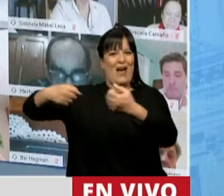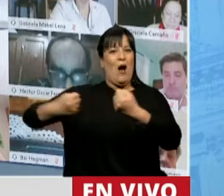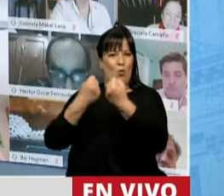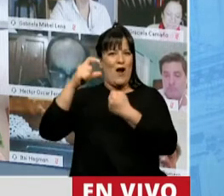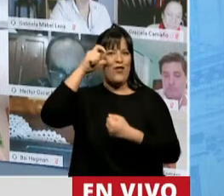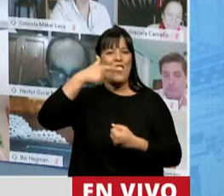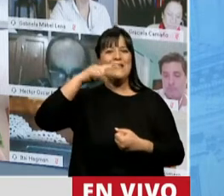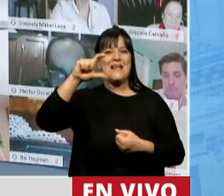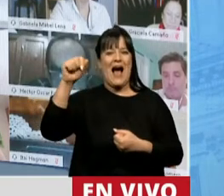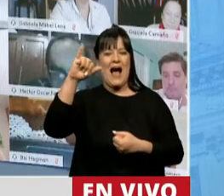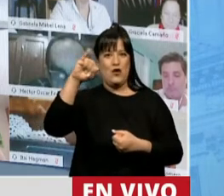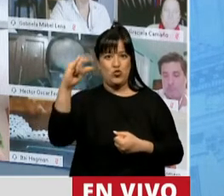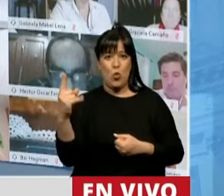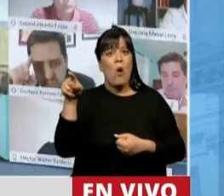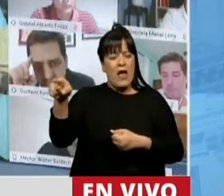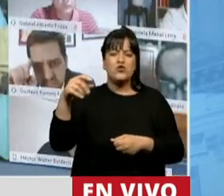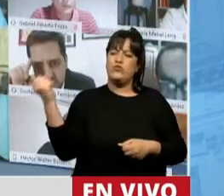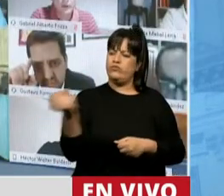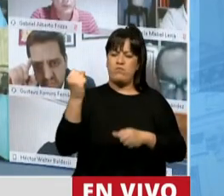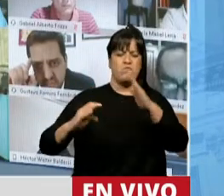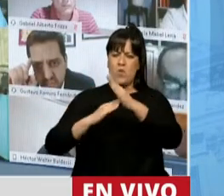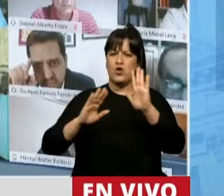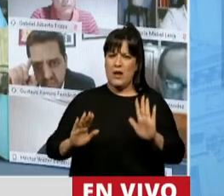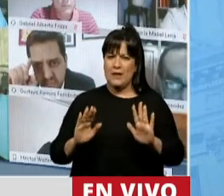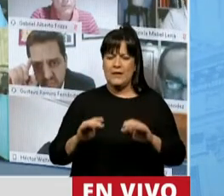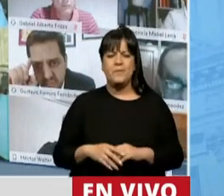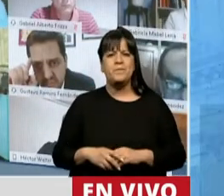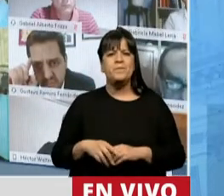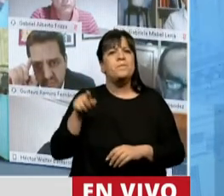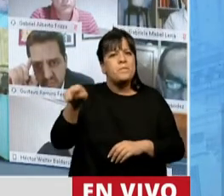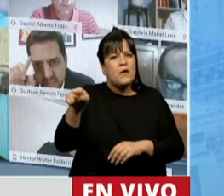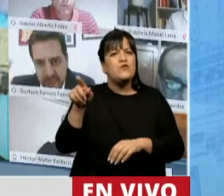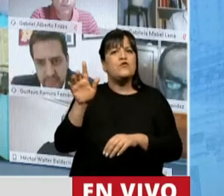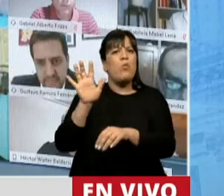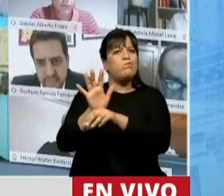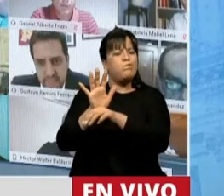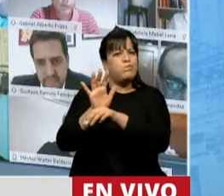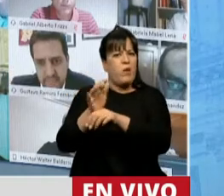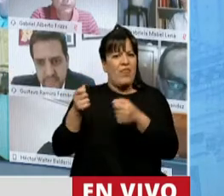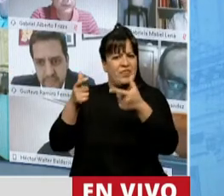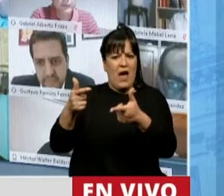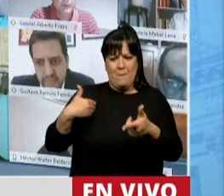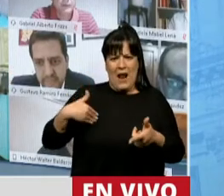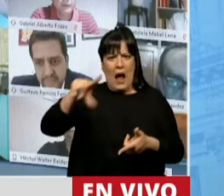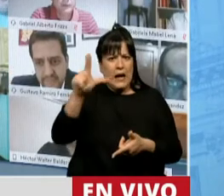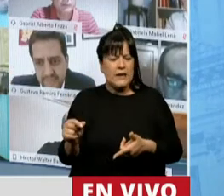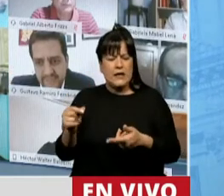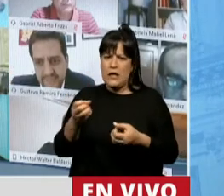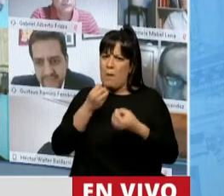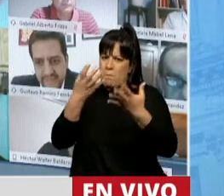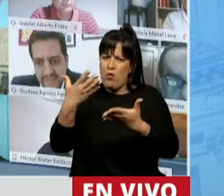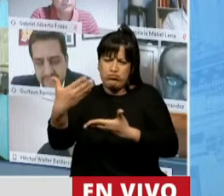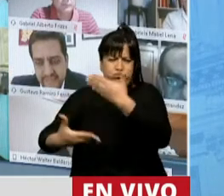creemos que es un paso adelante que no solamente significa mucho para la República Argentina, sino que también